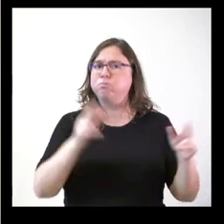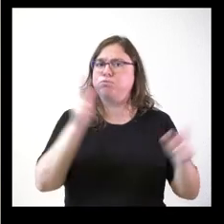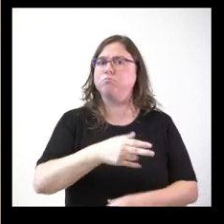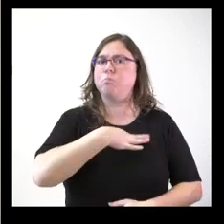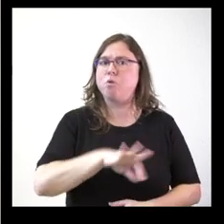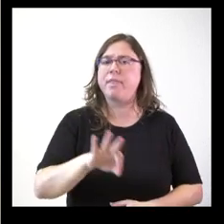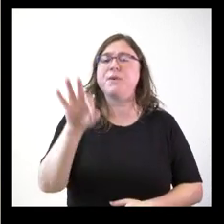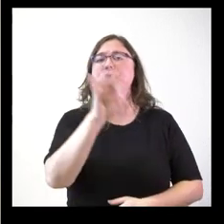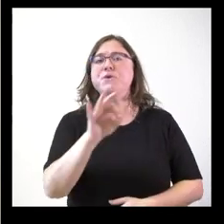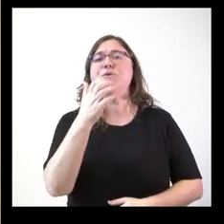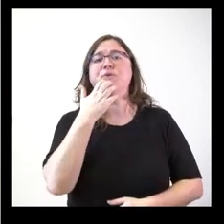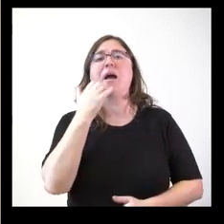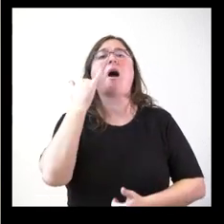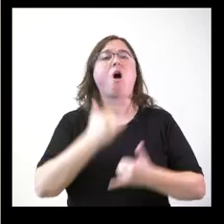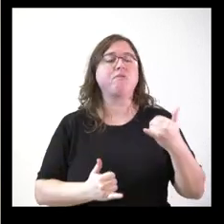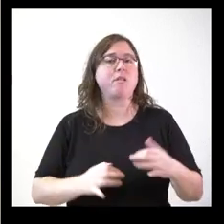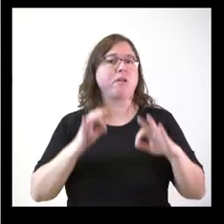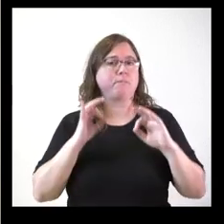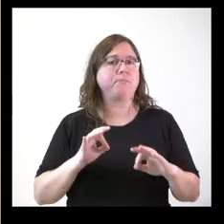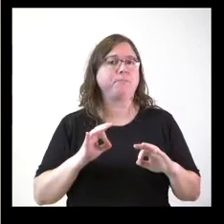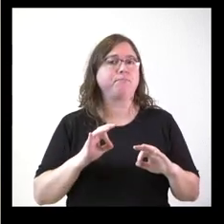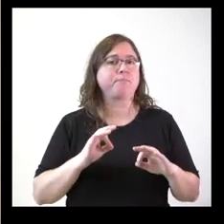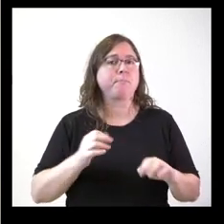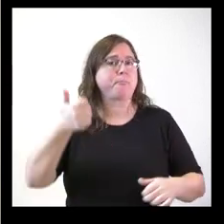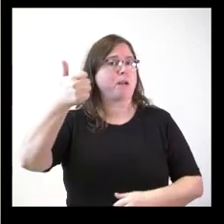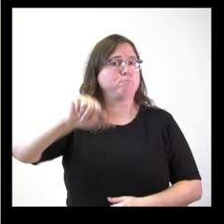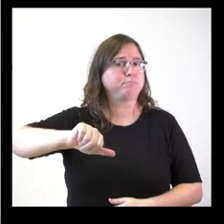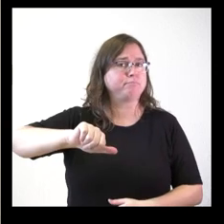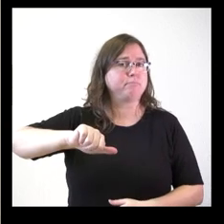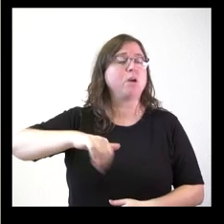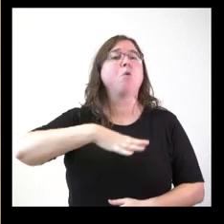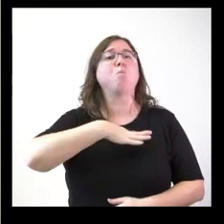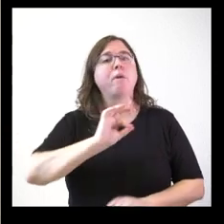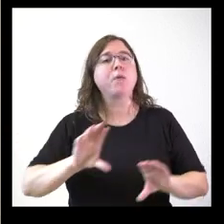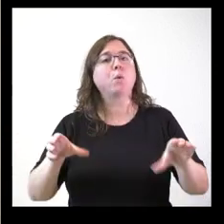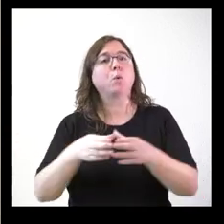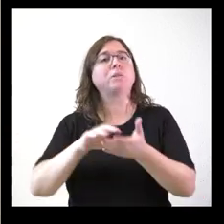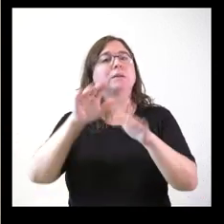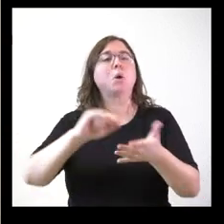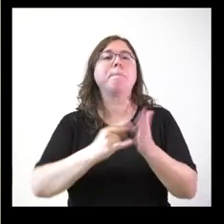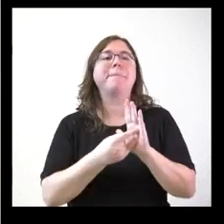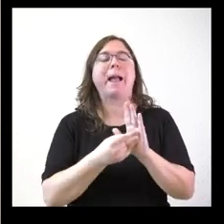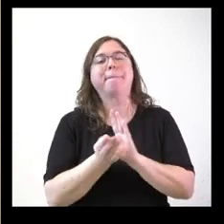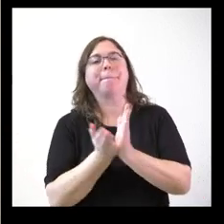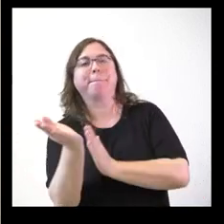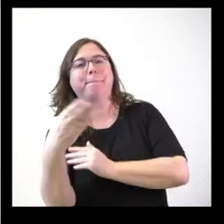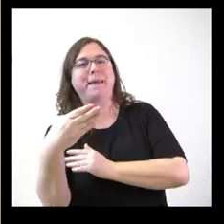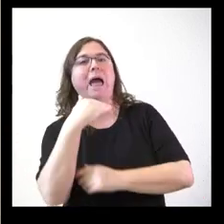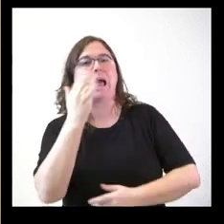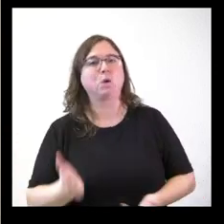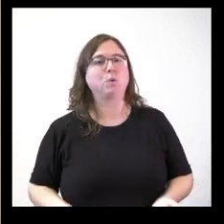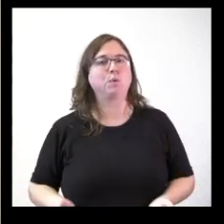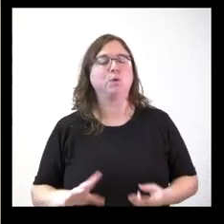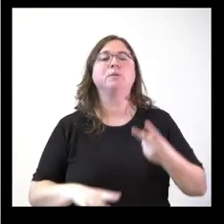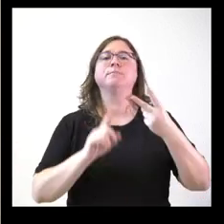que al final fuera denegado este proyecto, si tiene la Junta algún plan B. La otra